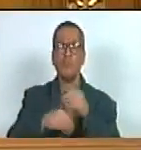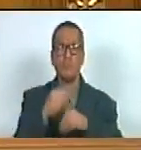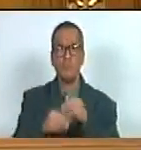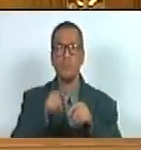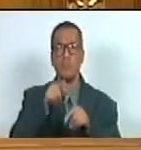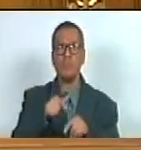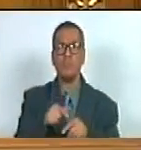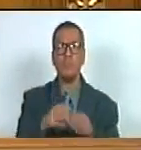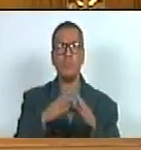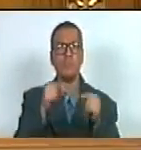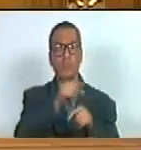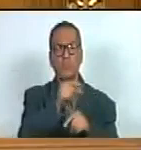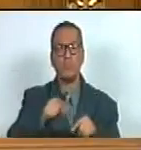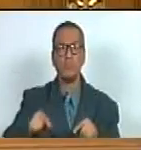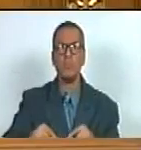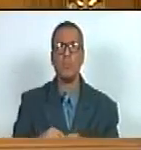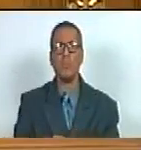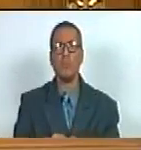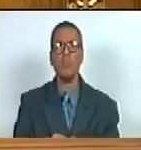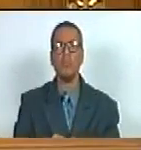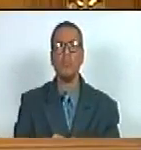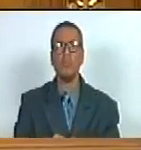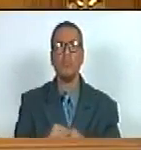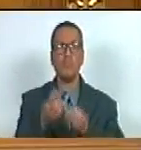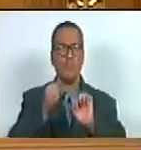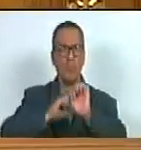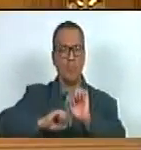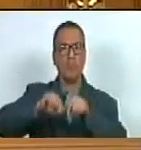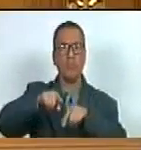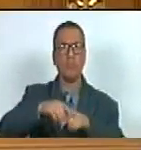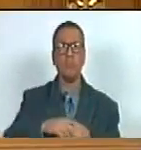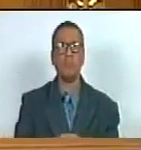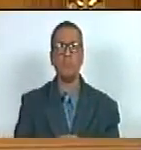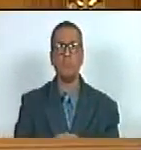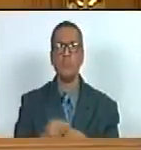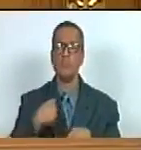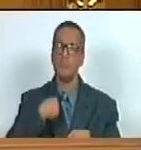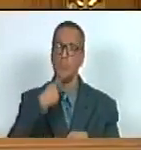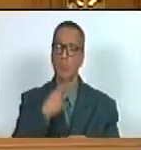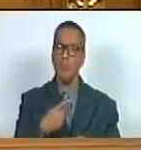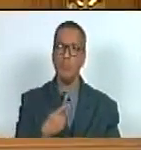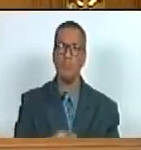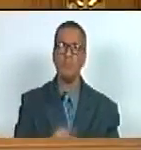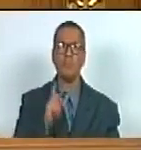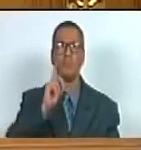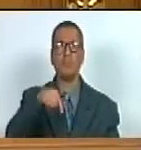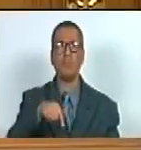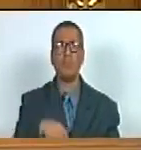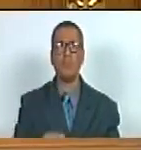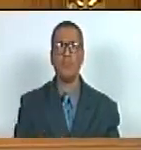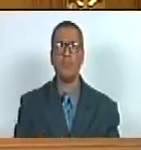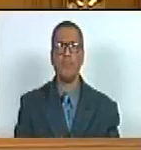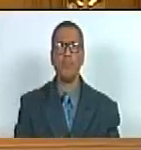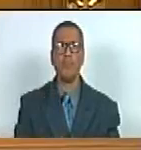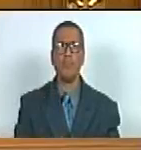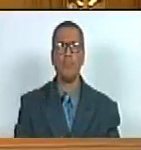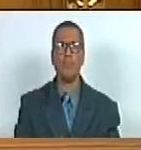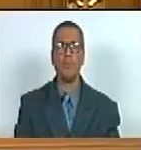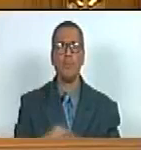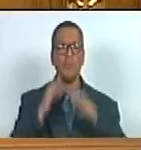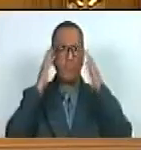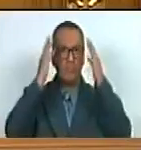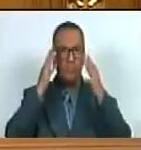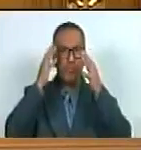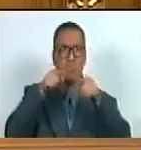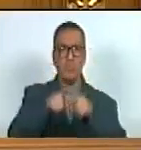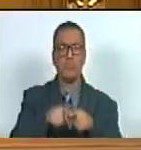precisamente para toda esa forma de discriminación propongo además que se exhorte o